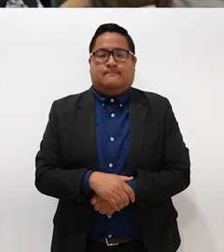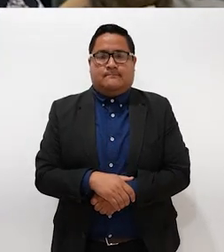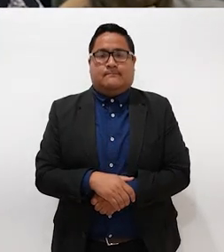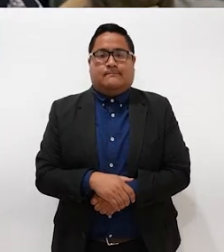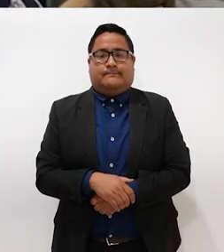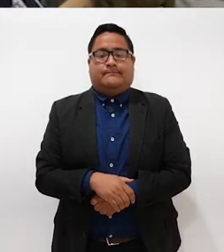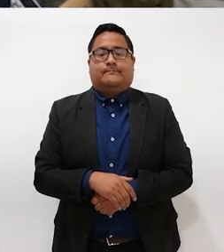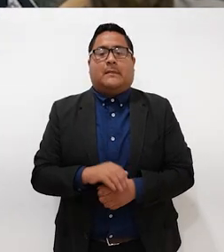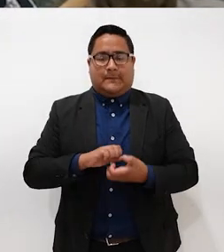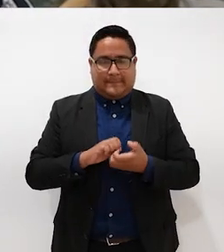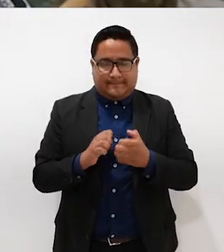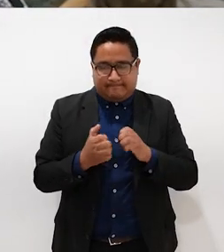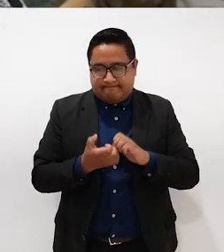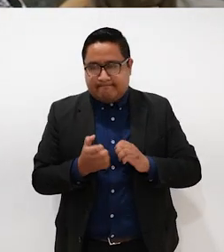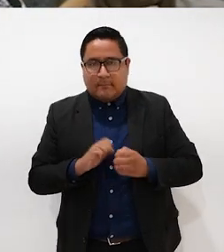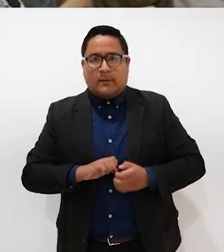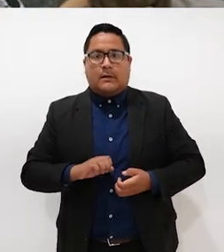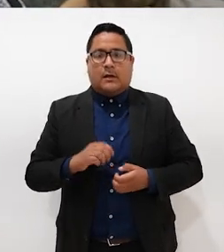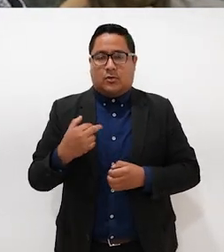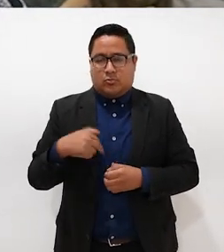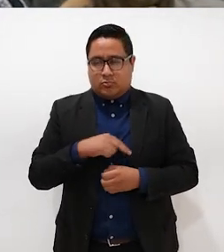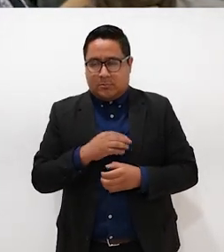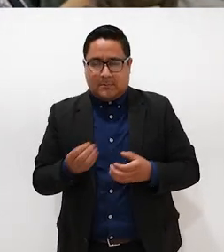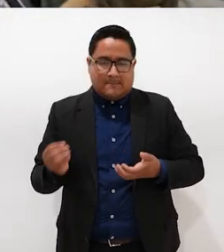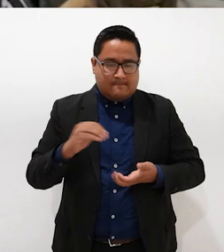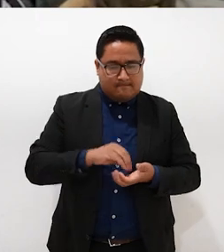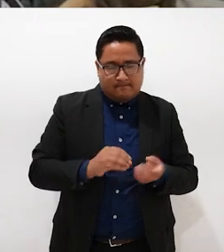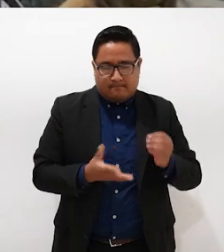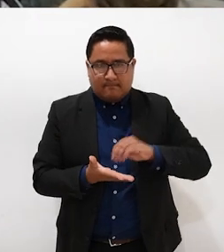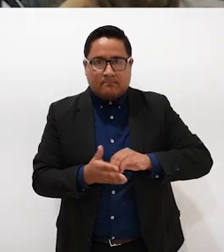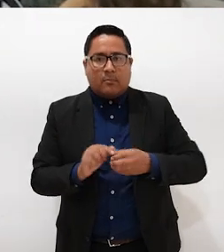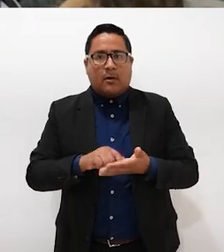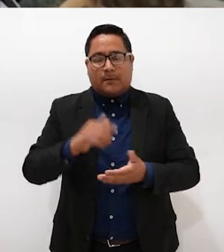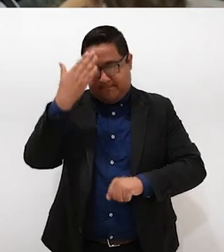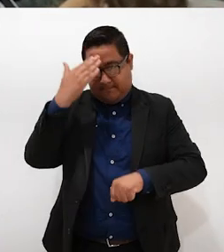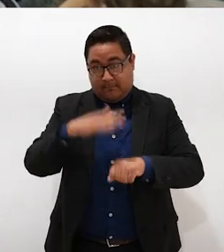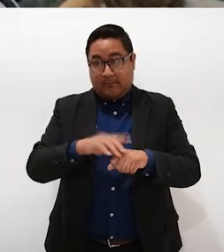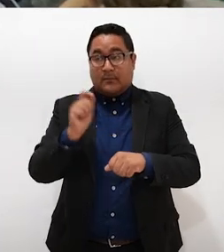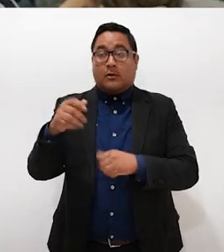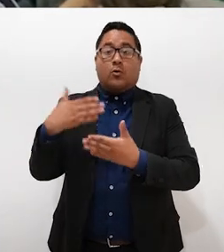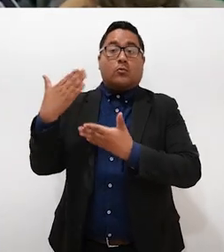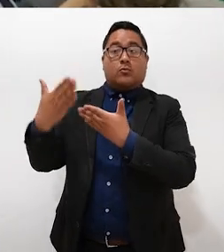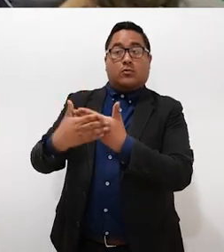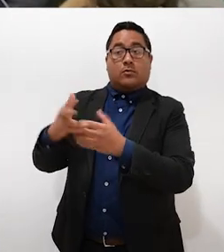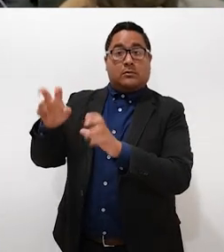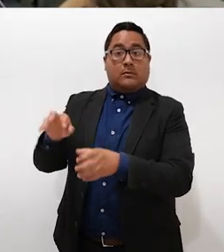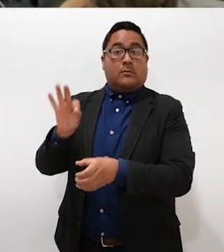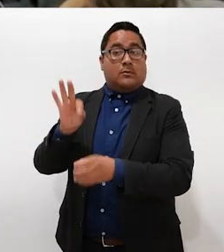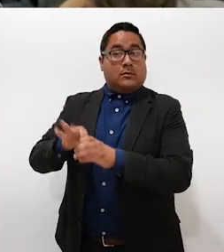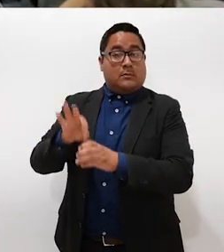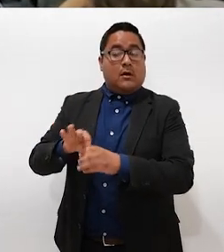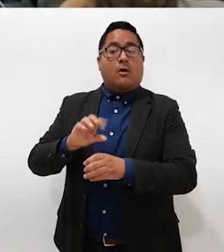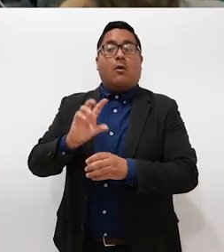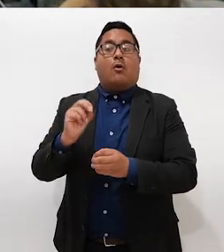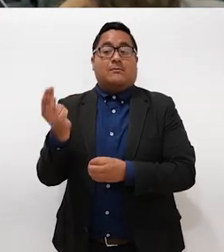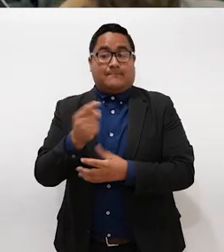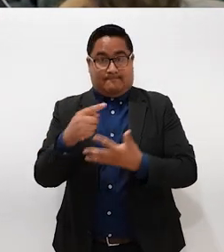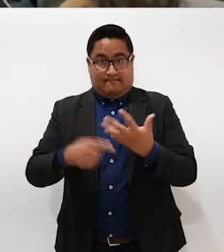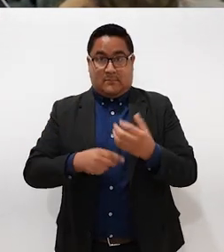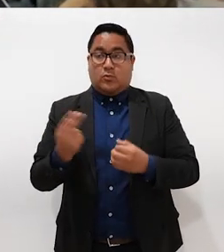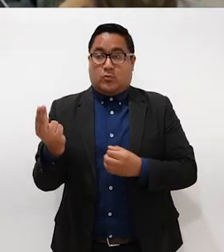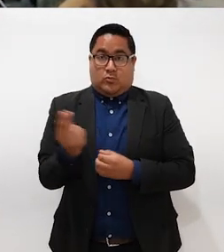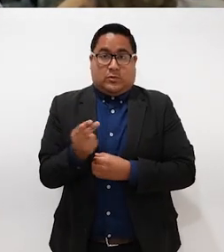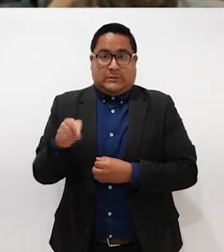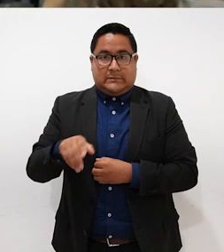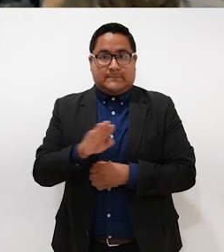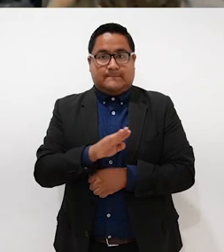las estrategias que se van a estar incluyendo es considerando tanto los tiempos electorales como las necesidades que apremian para